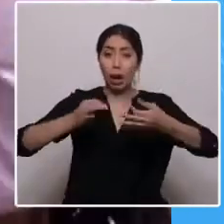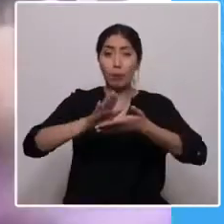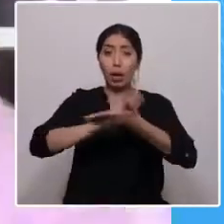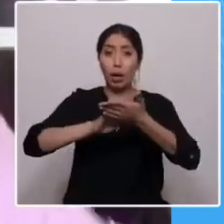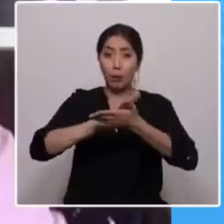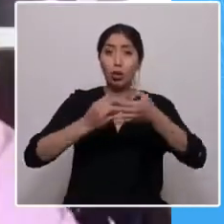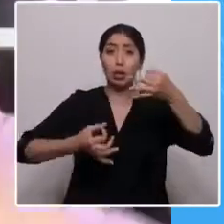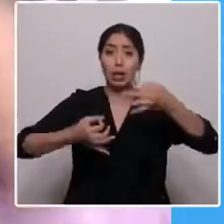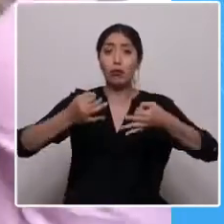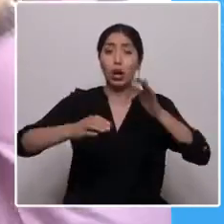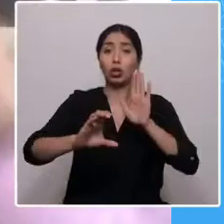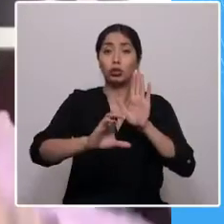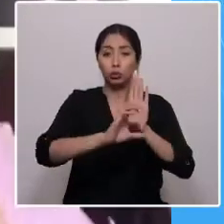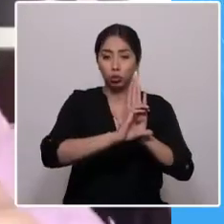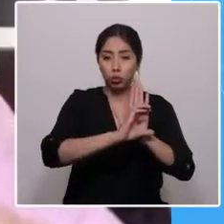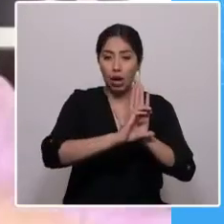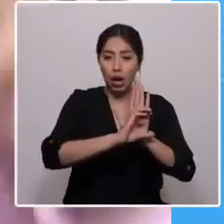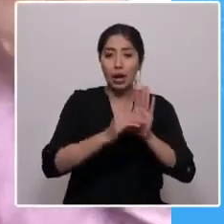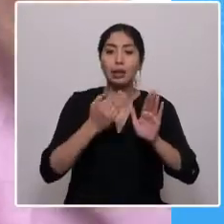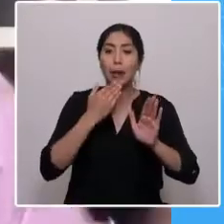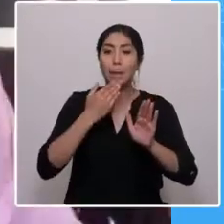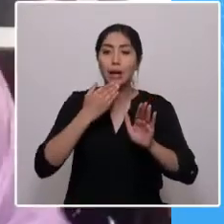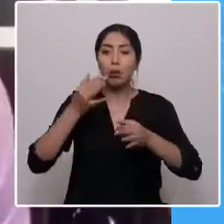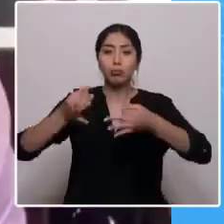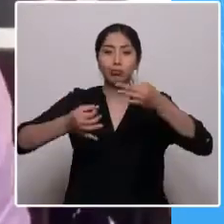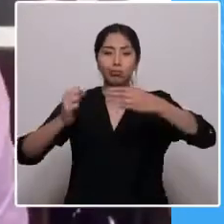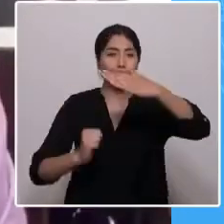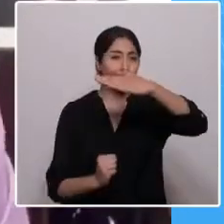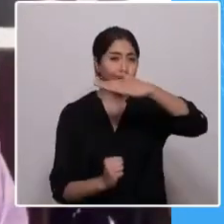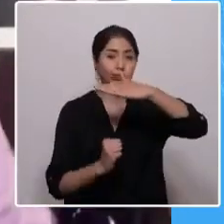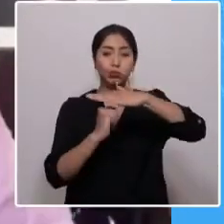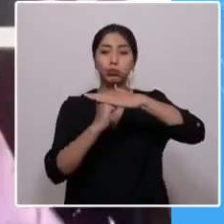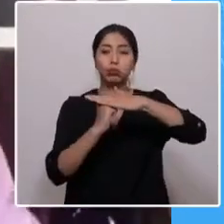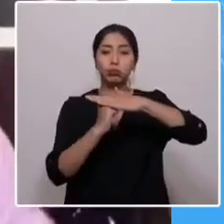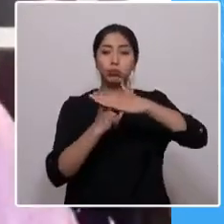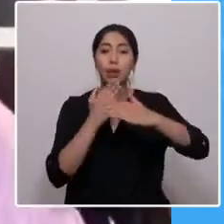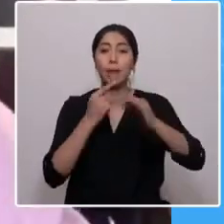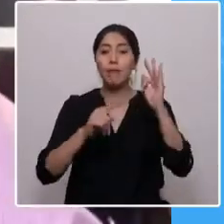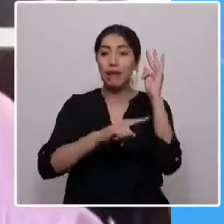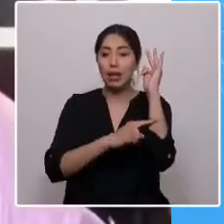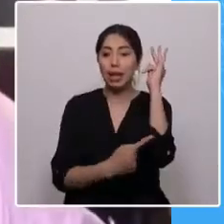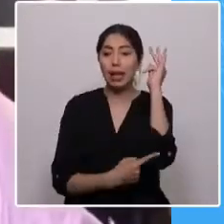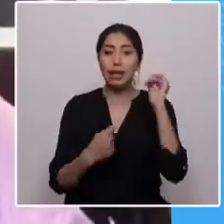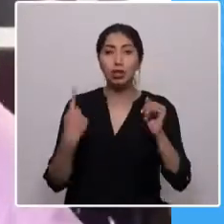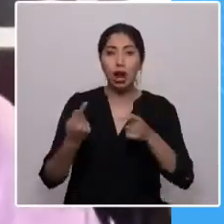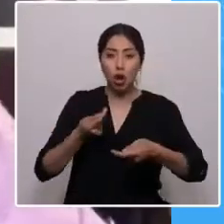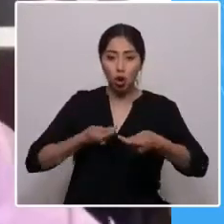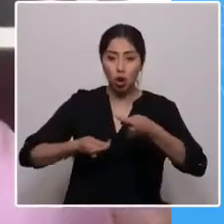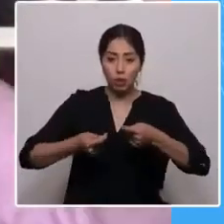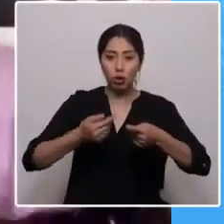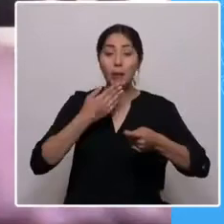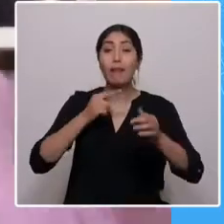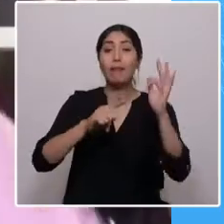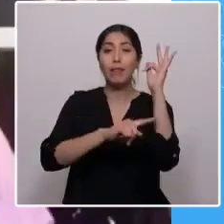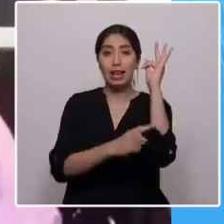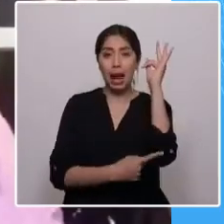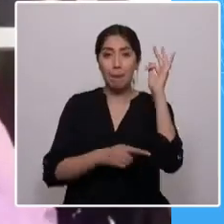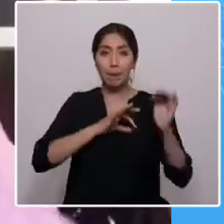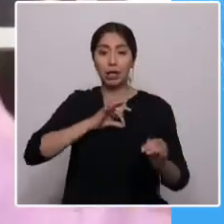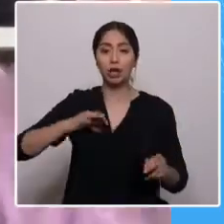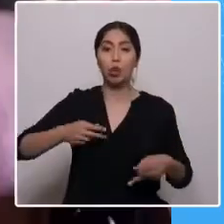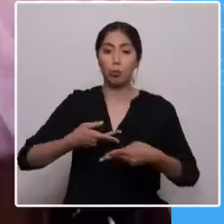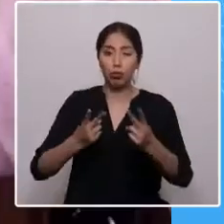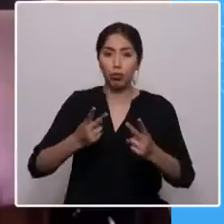la Corte Suprema, la Fiscalía Nacional Económica, el fiscal del Ministerio Público, el director del Servicio de Impuestos